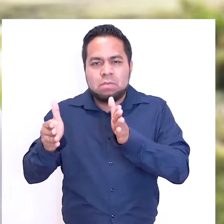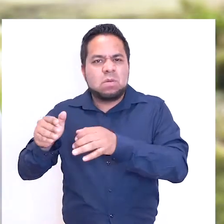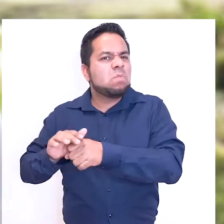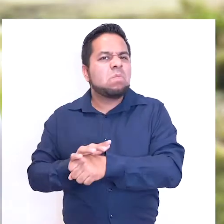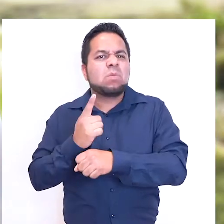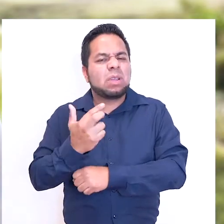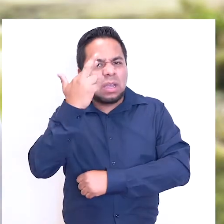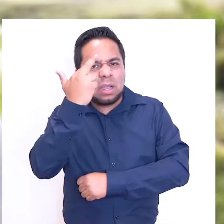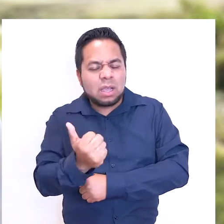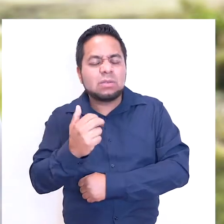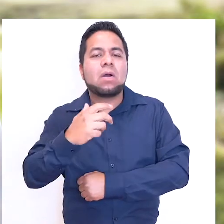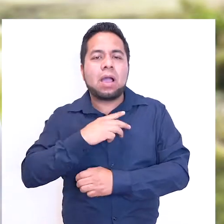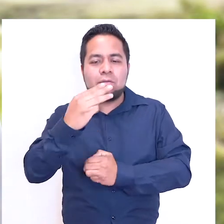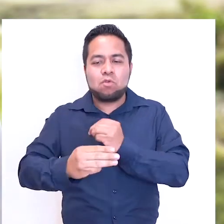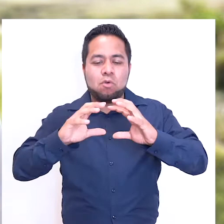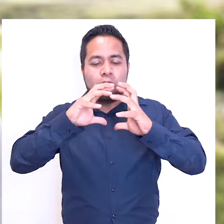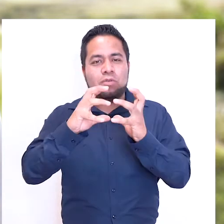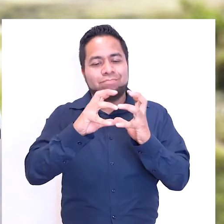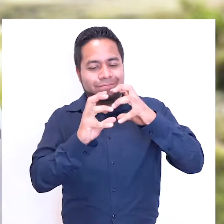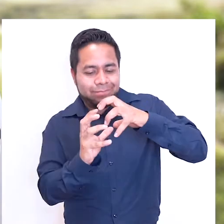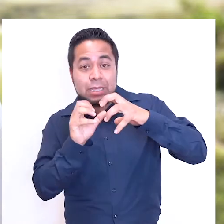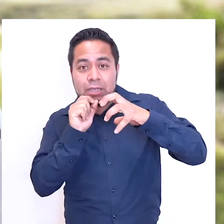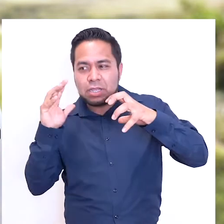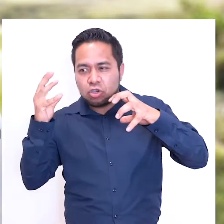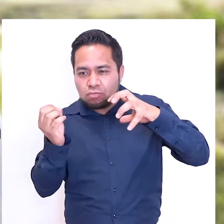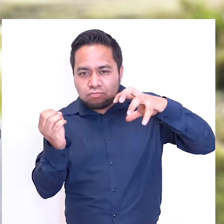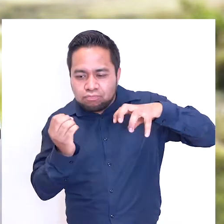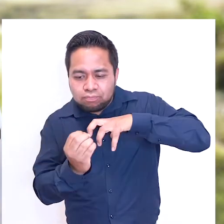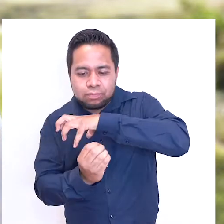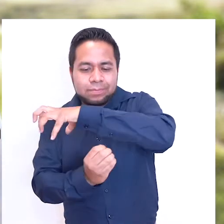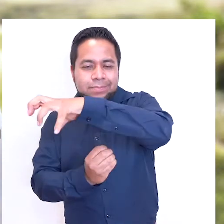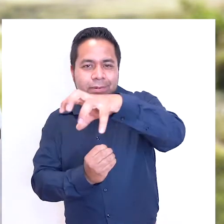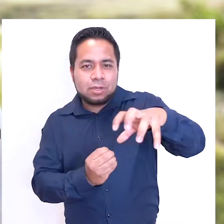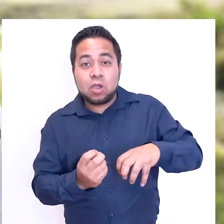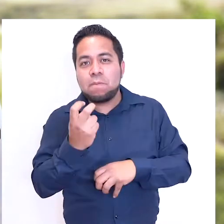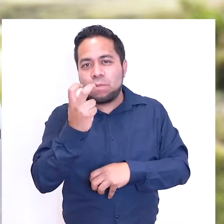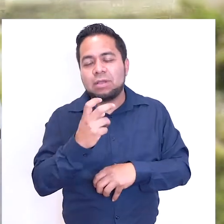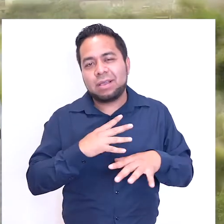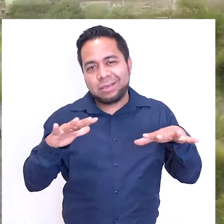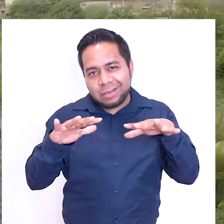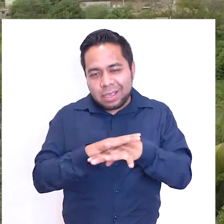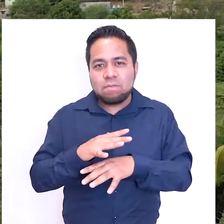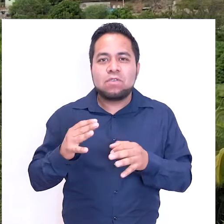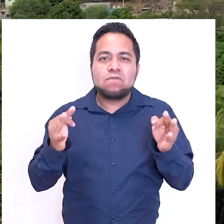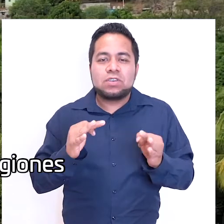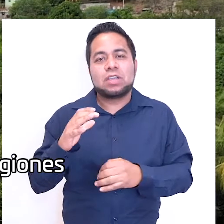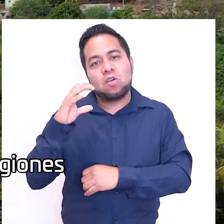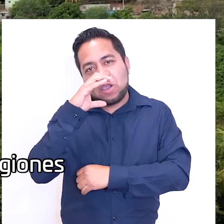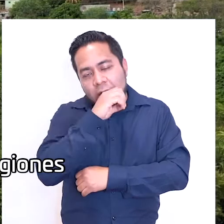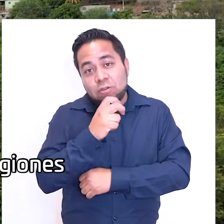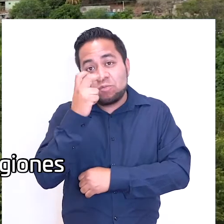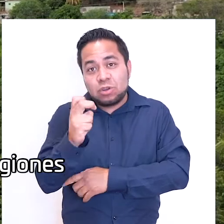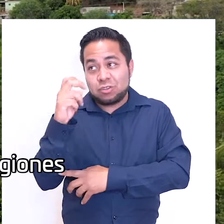que las estaciones del año se deben a la inclinación del eje terrestre y al movimiento de traslación que realiza la Tierra alrededor del Sol?